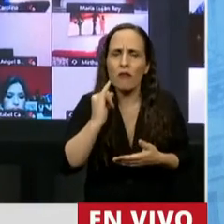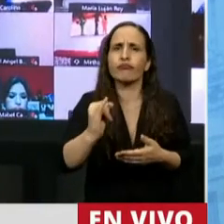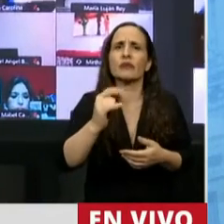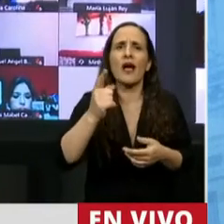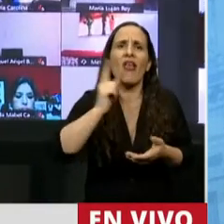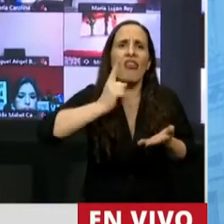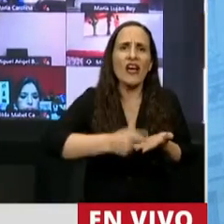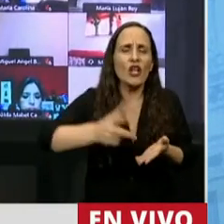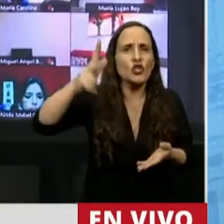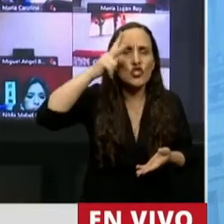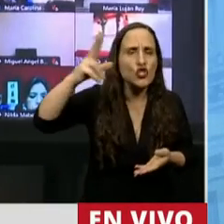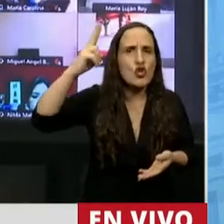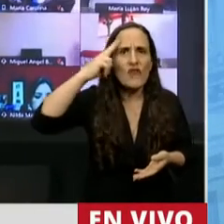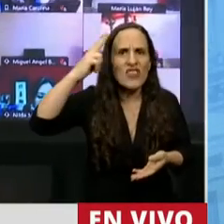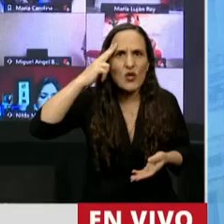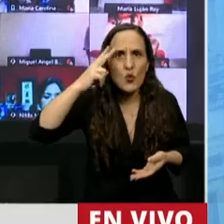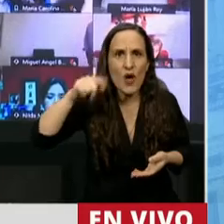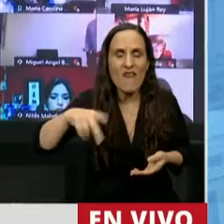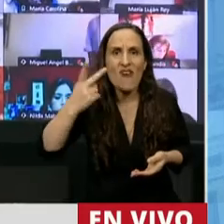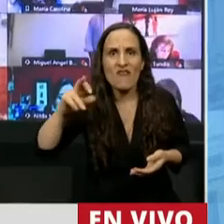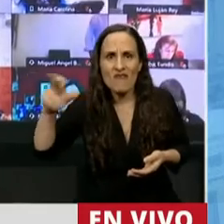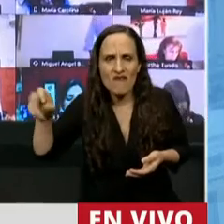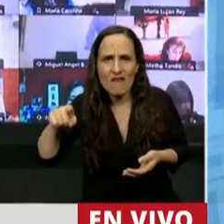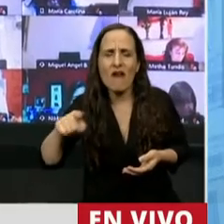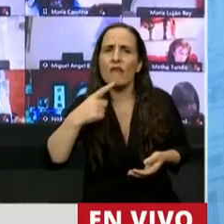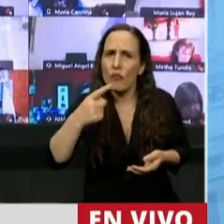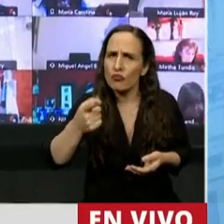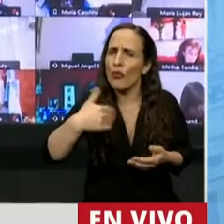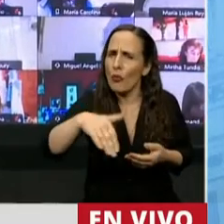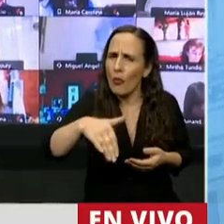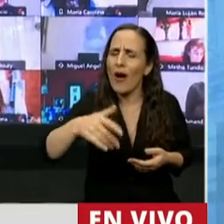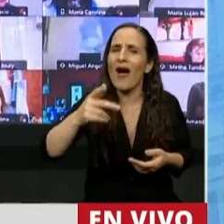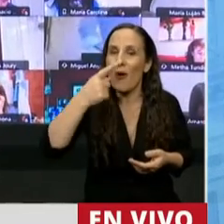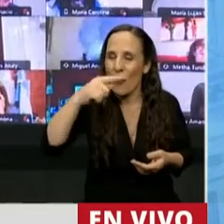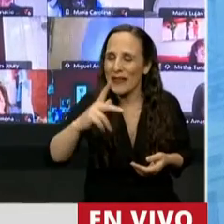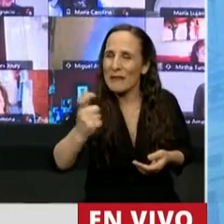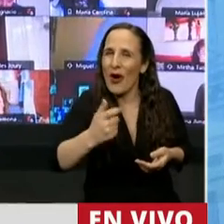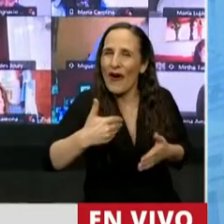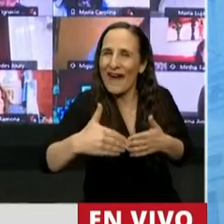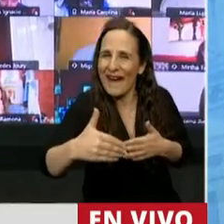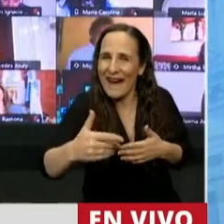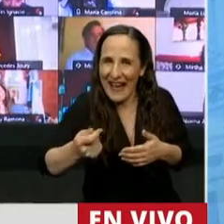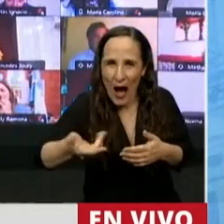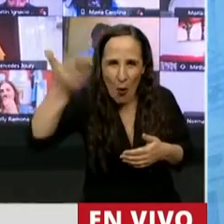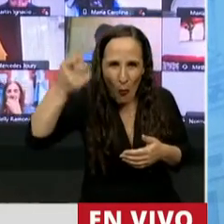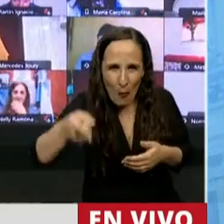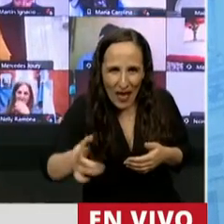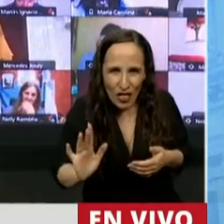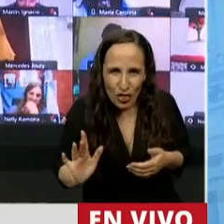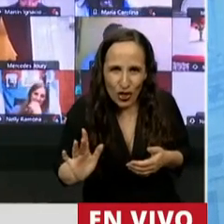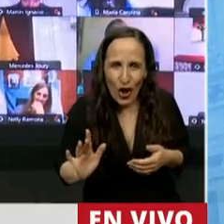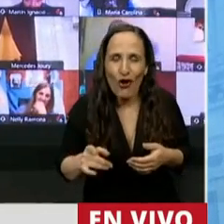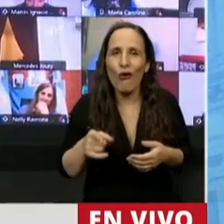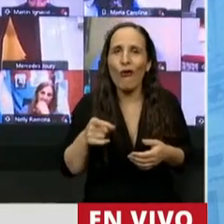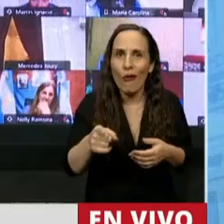899-2020 el aumento que correspondía el último trimestre de este año y para ser